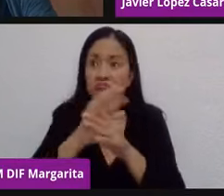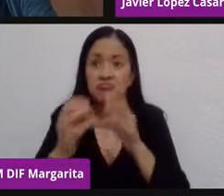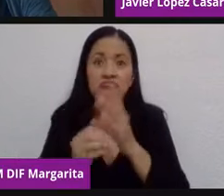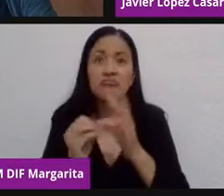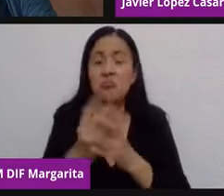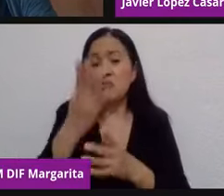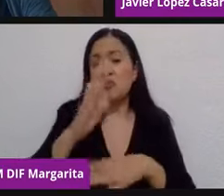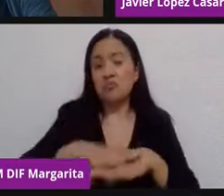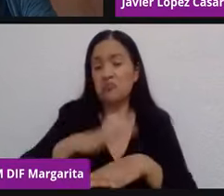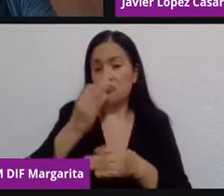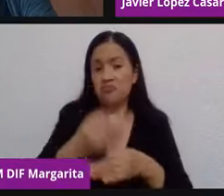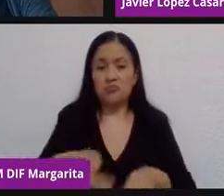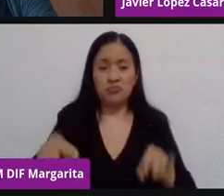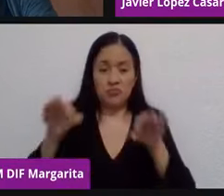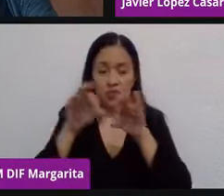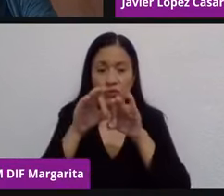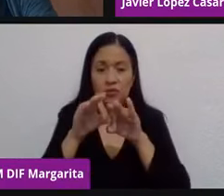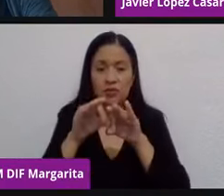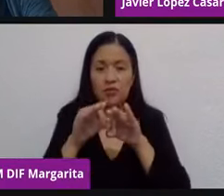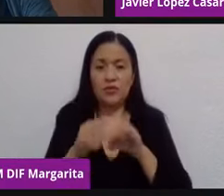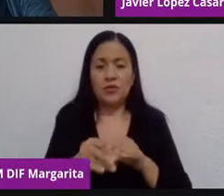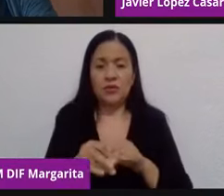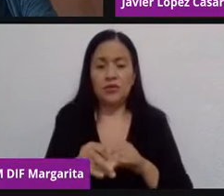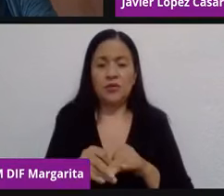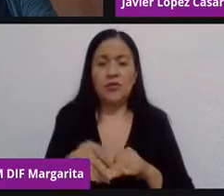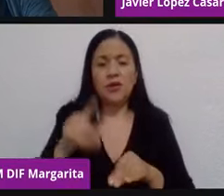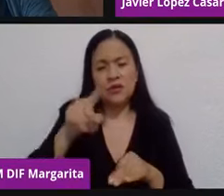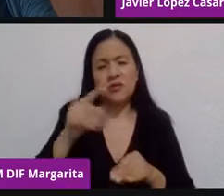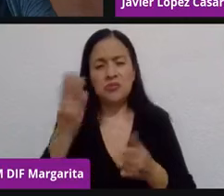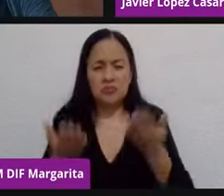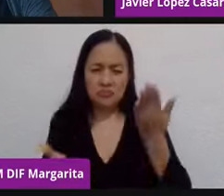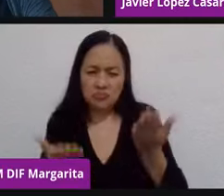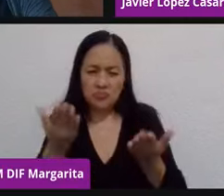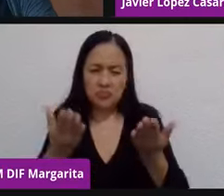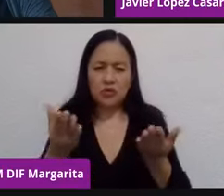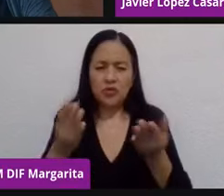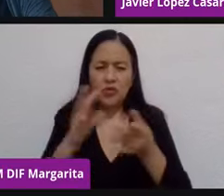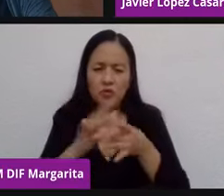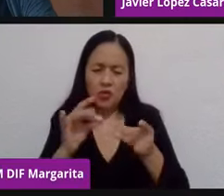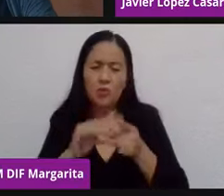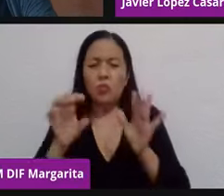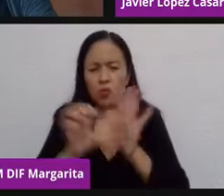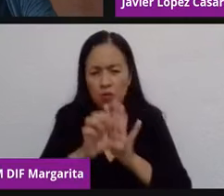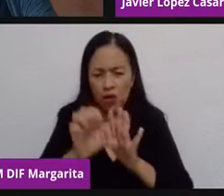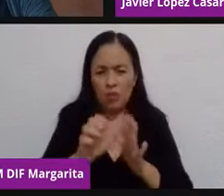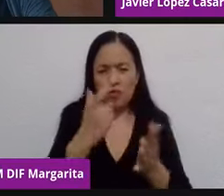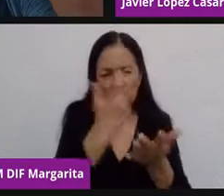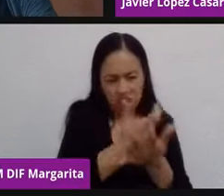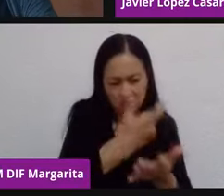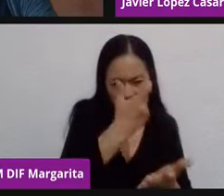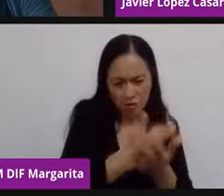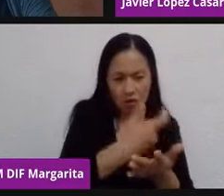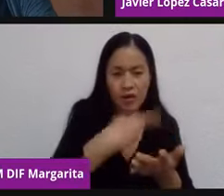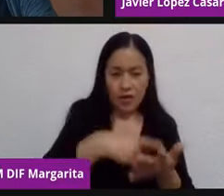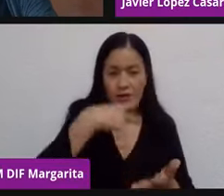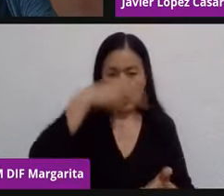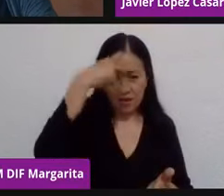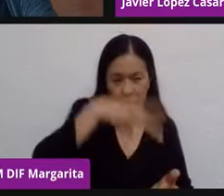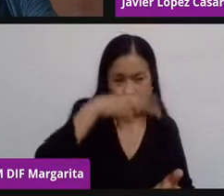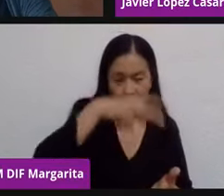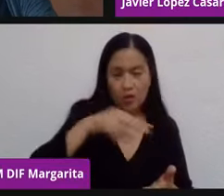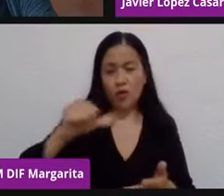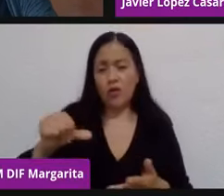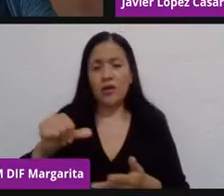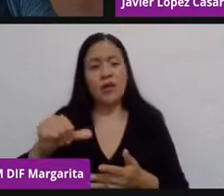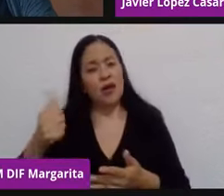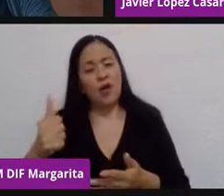comparaciones entre la economía de México, por ejemplo, con Corea del Sur hace algunos años y los